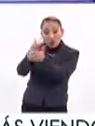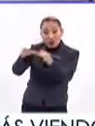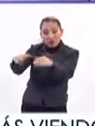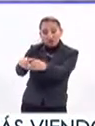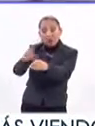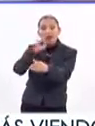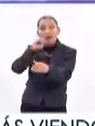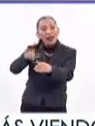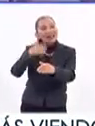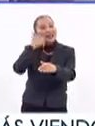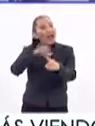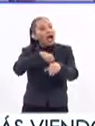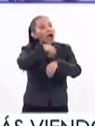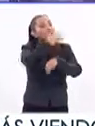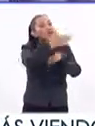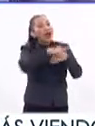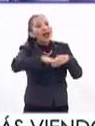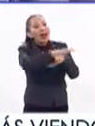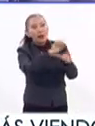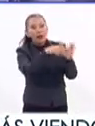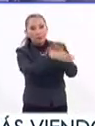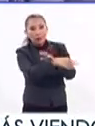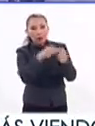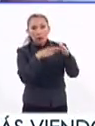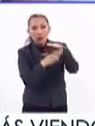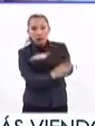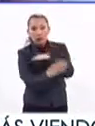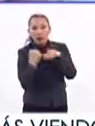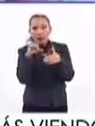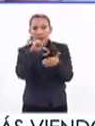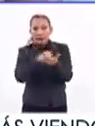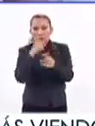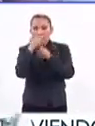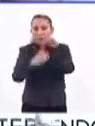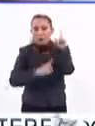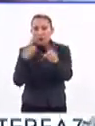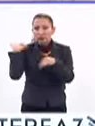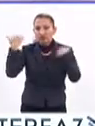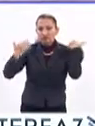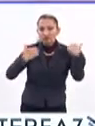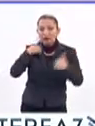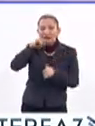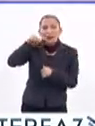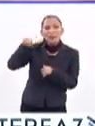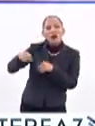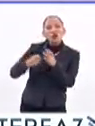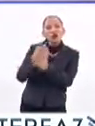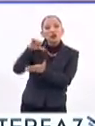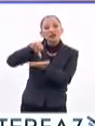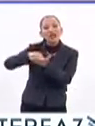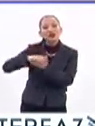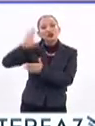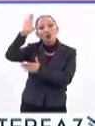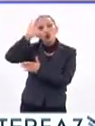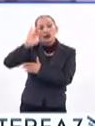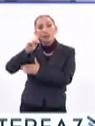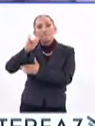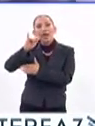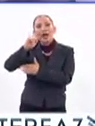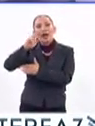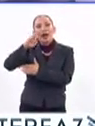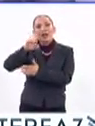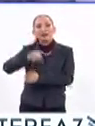sino que también buscan llegar a espacios como el metro, metrobús, centros deportivos y recreativos y los nuevos centros culturales